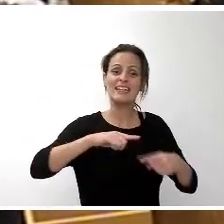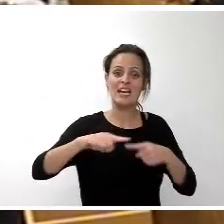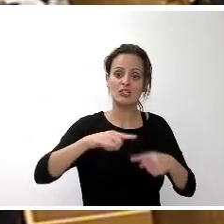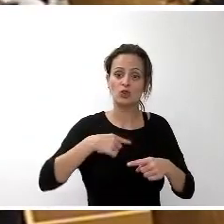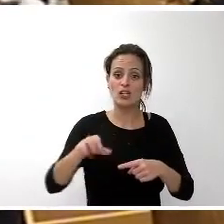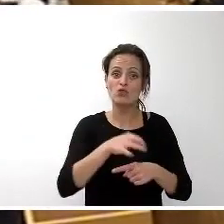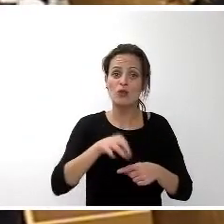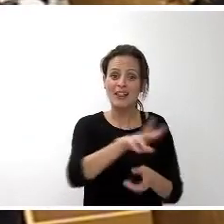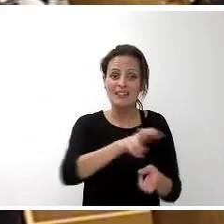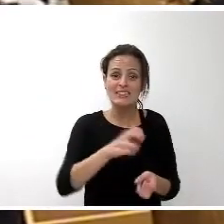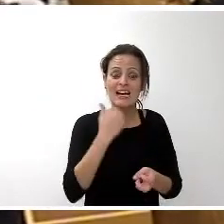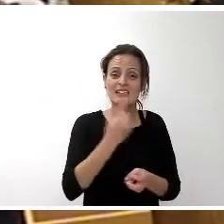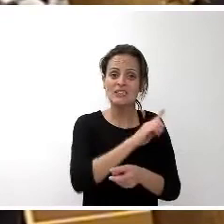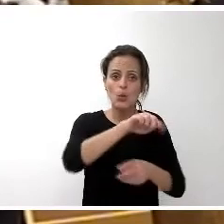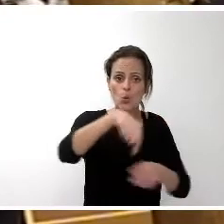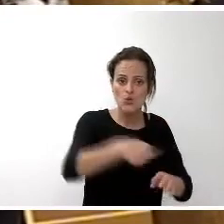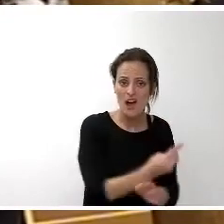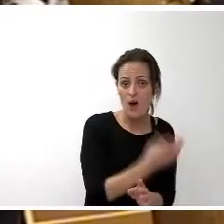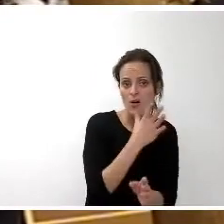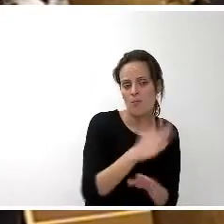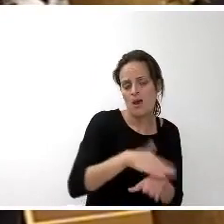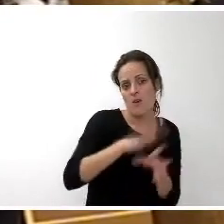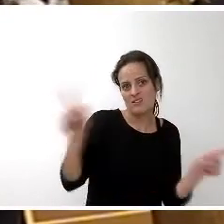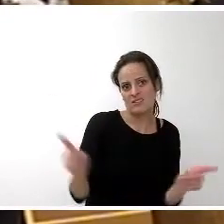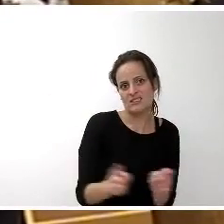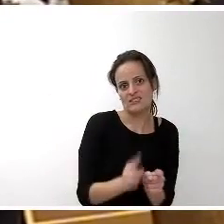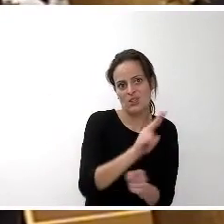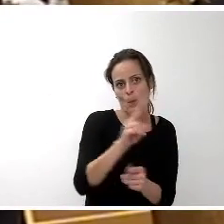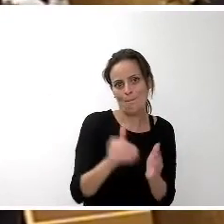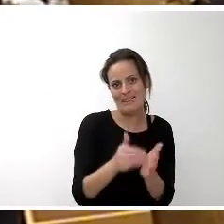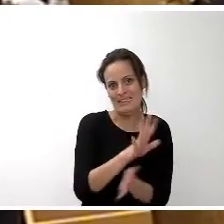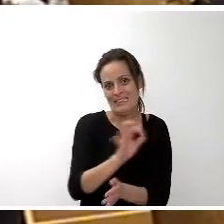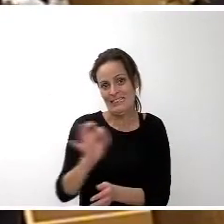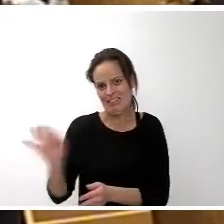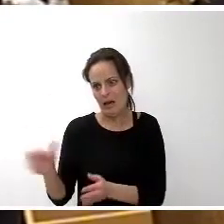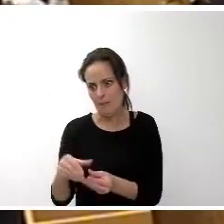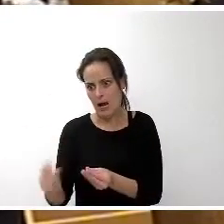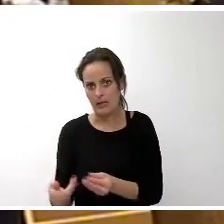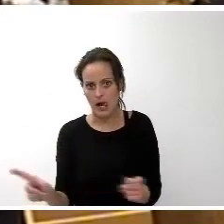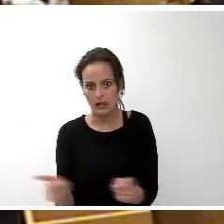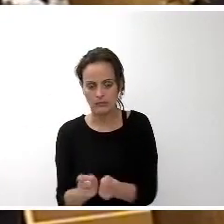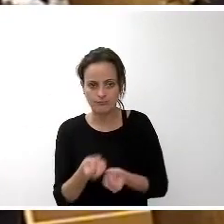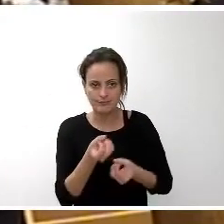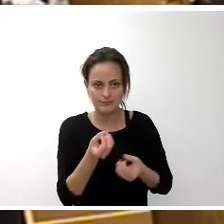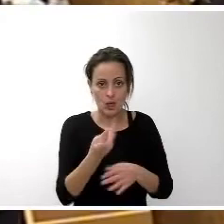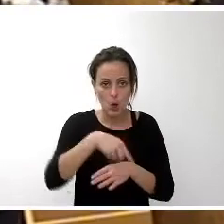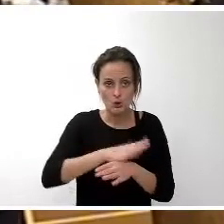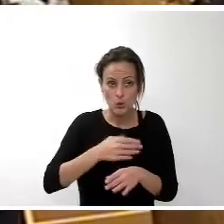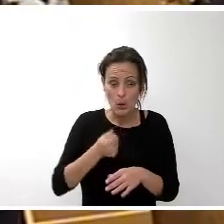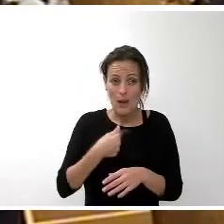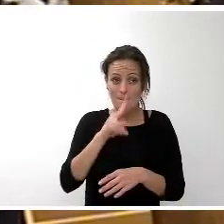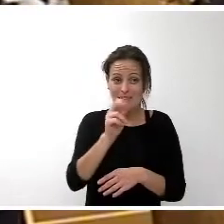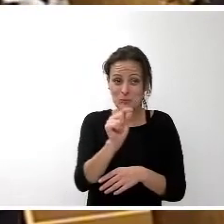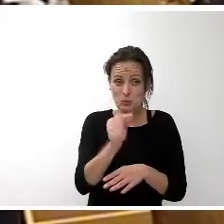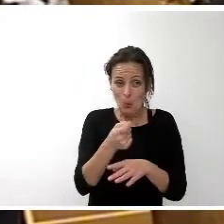hora para exponer una síntesis de esas 2.500 páginas nosotros con la flexibilidad del presidente hemos superado estamos superando ligeramente los 20 minutos